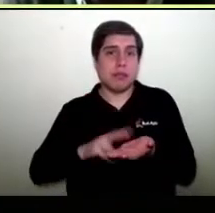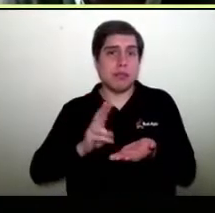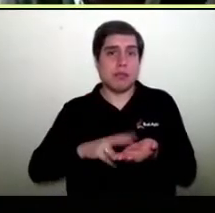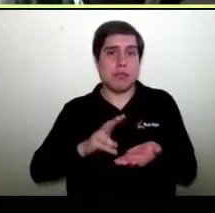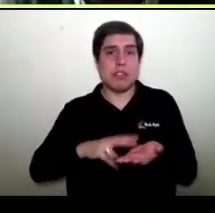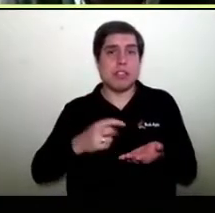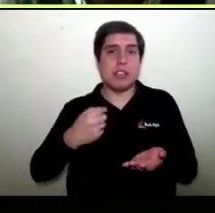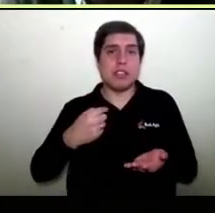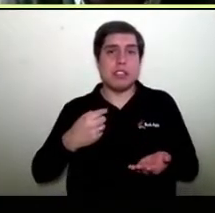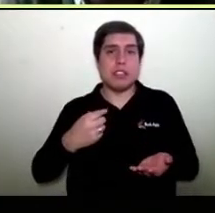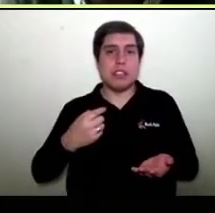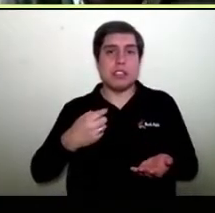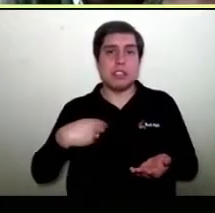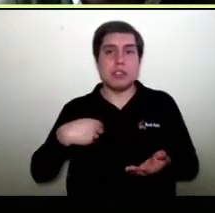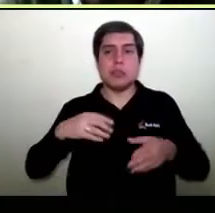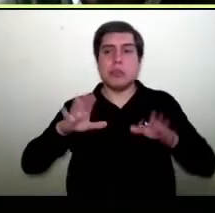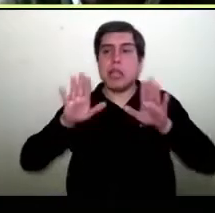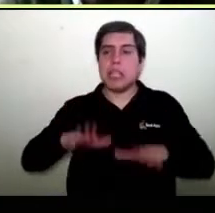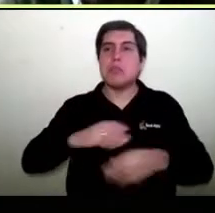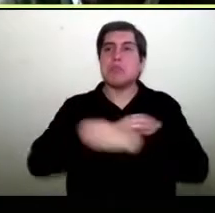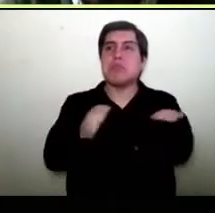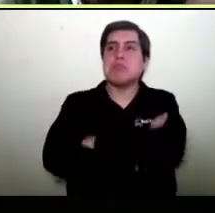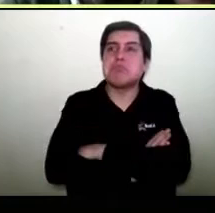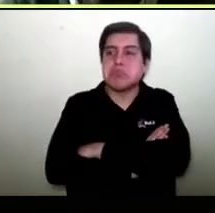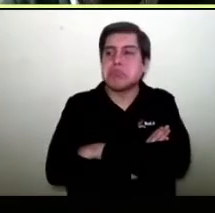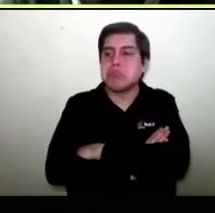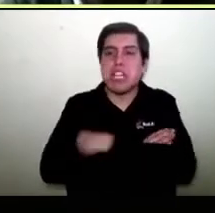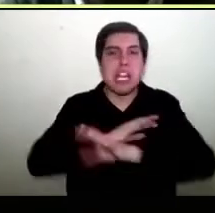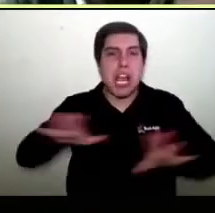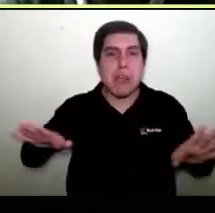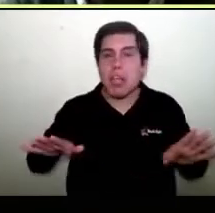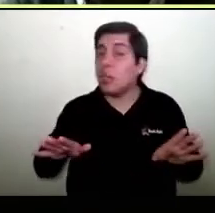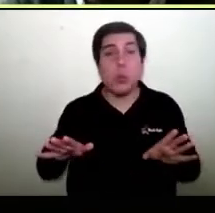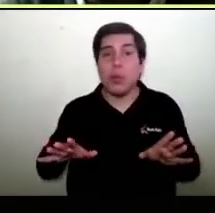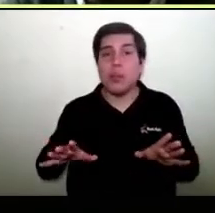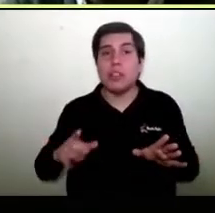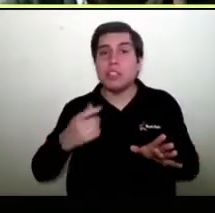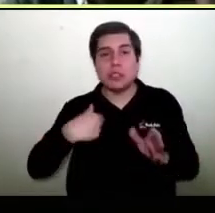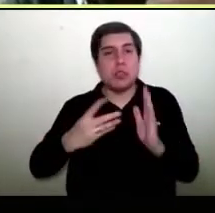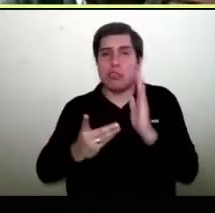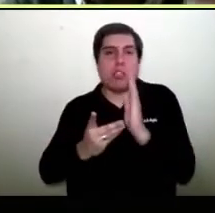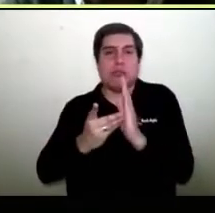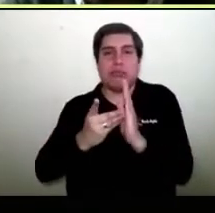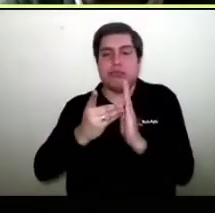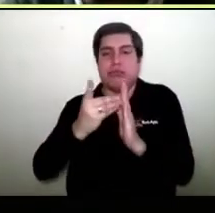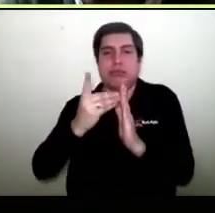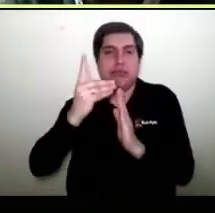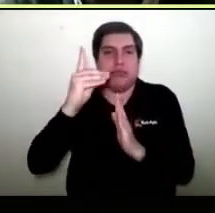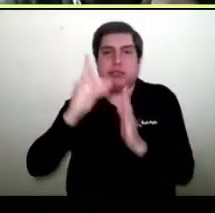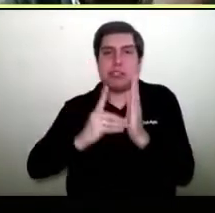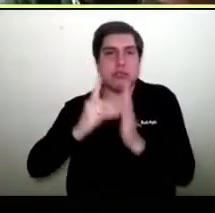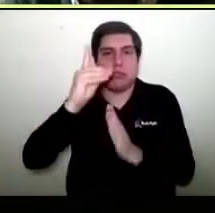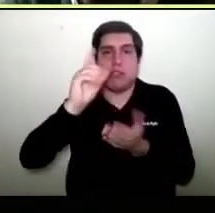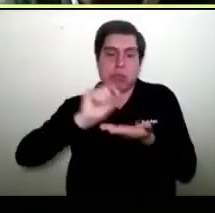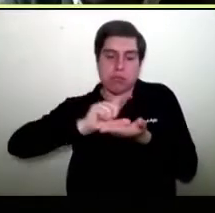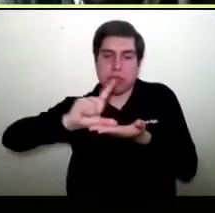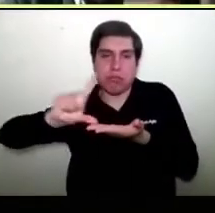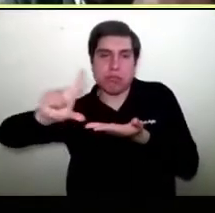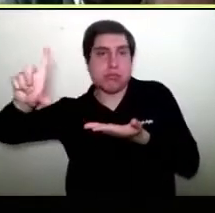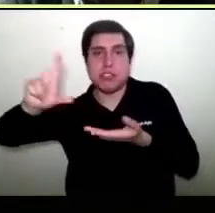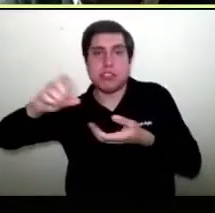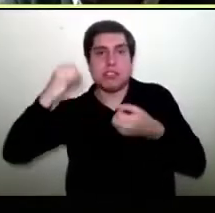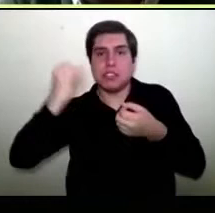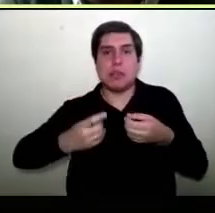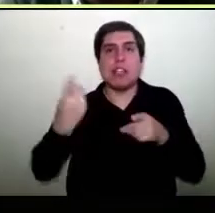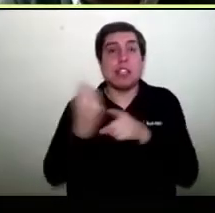puedo quedarme donde estoy, tengo que crecer. Y esa obligación del marketplace estar consiguiendo que hayan charlas,